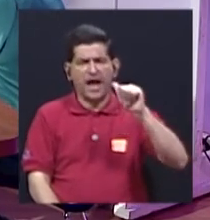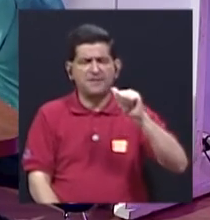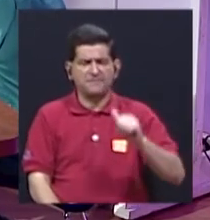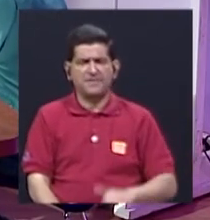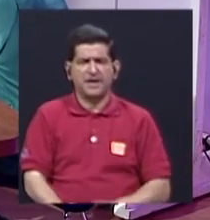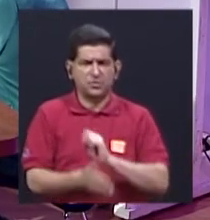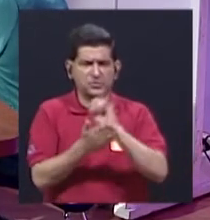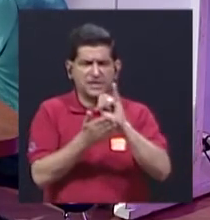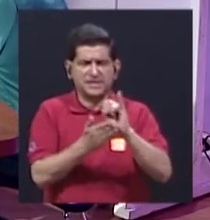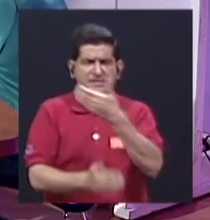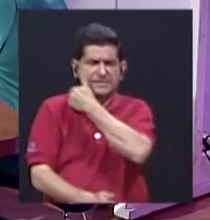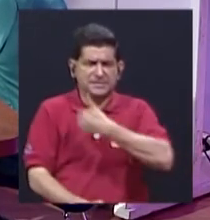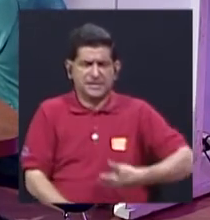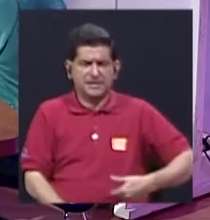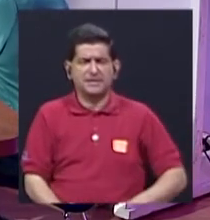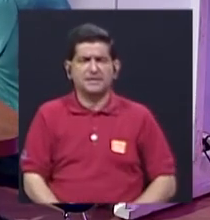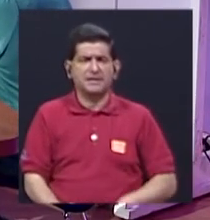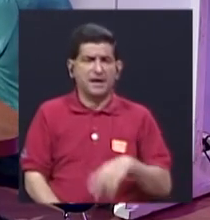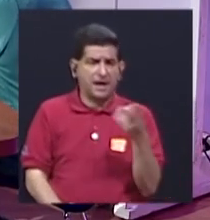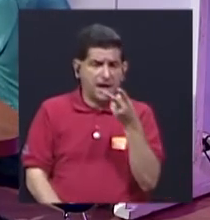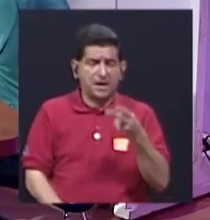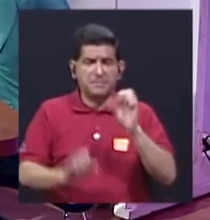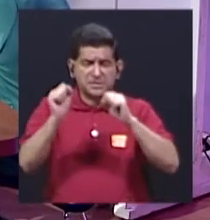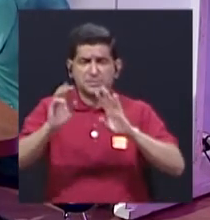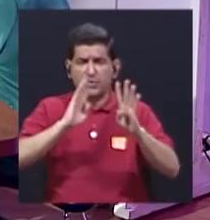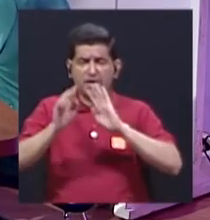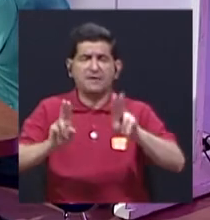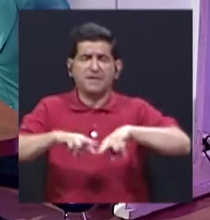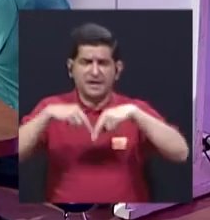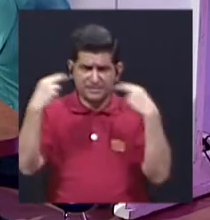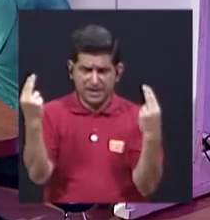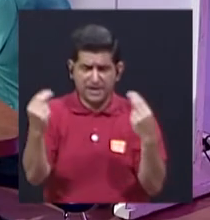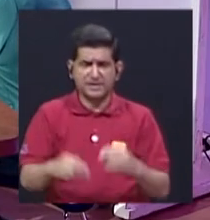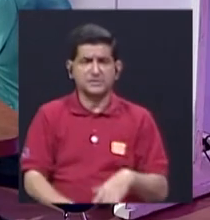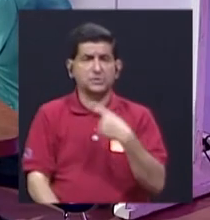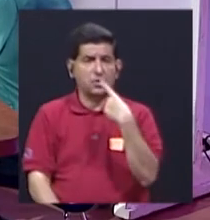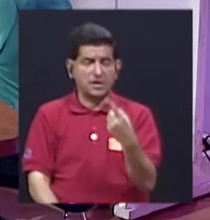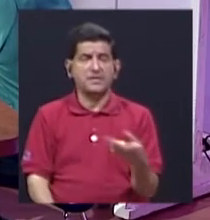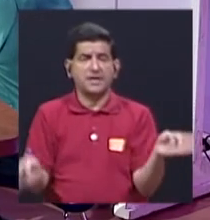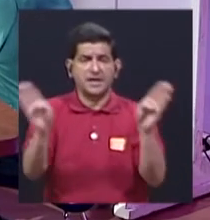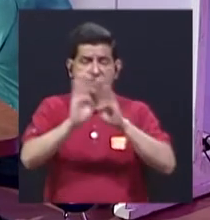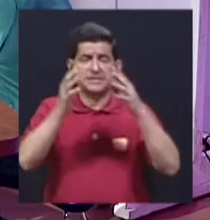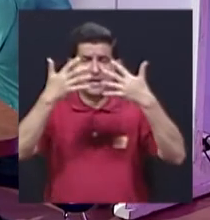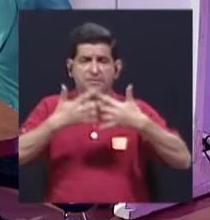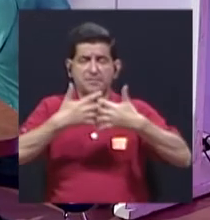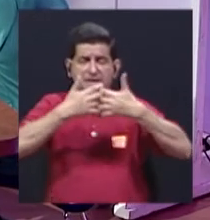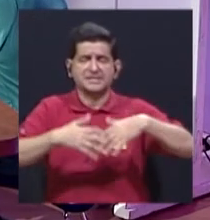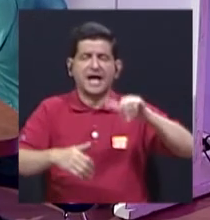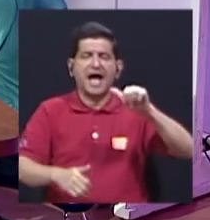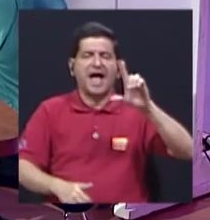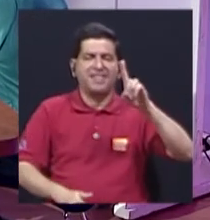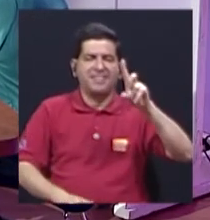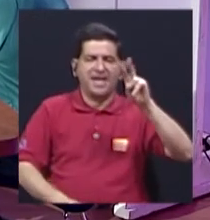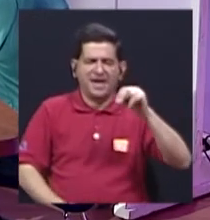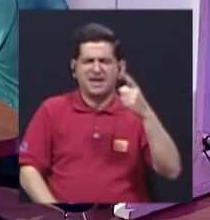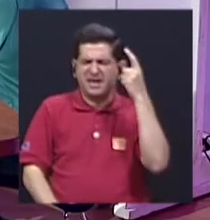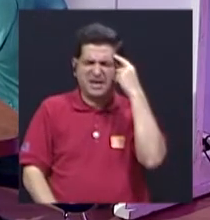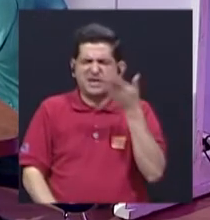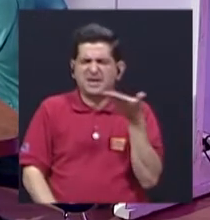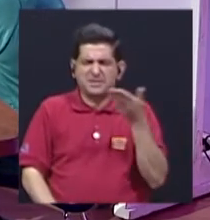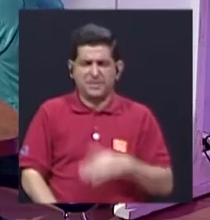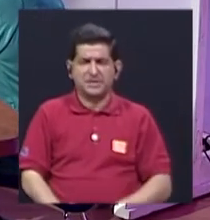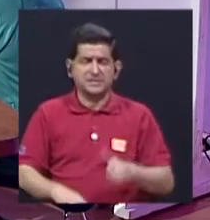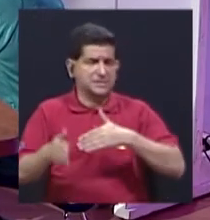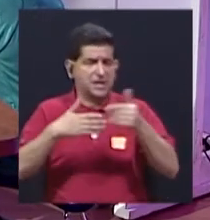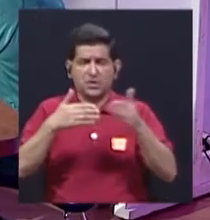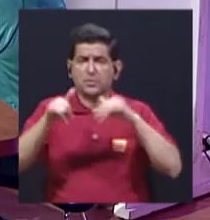Heredia, si las panelistas pueden opinar sobre el periódico La Nación que acaba de anunciar que cerrará la emisora ADN, ¿qué piensan de esto? Y que a pesar del cierre